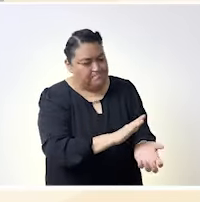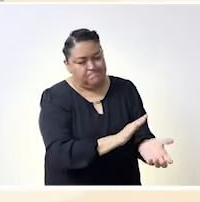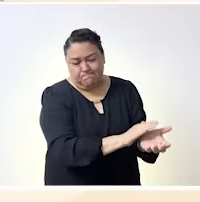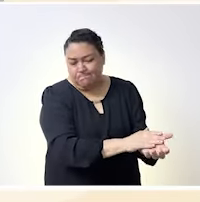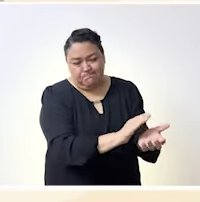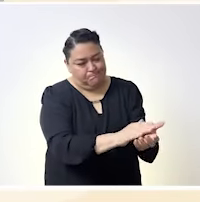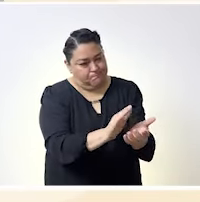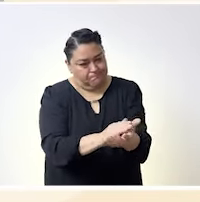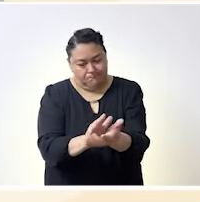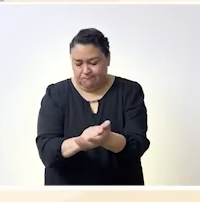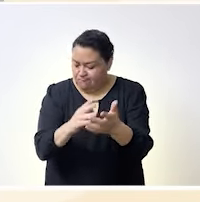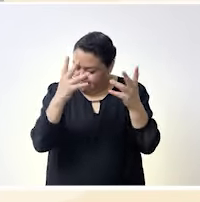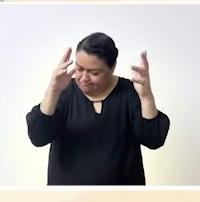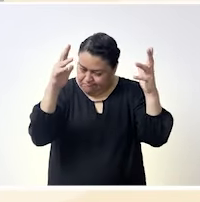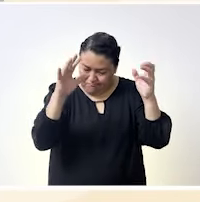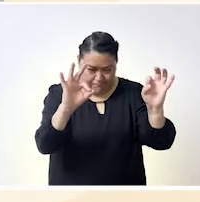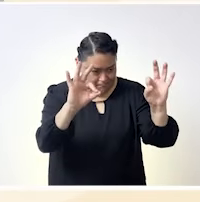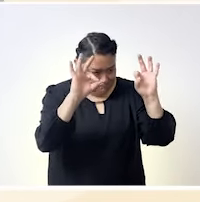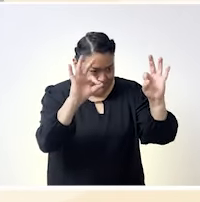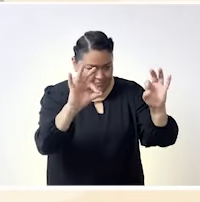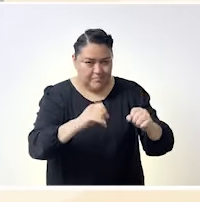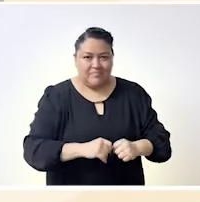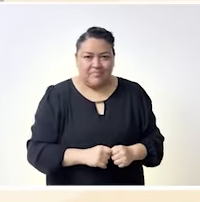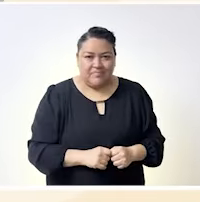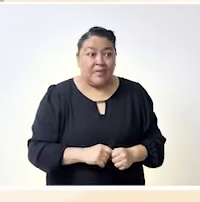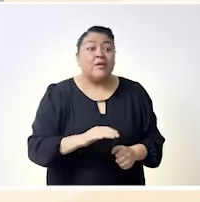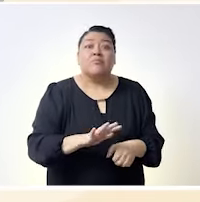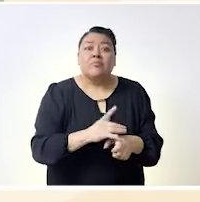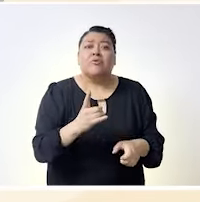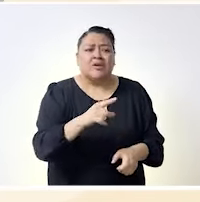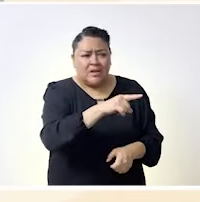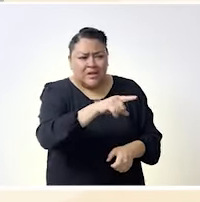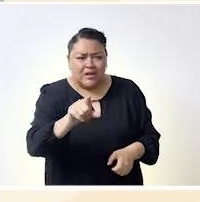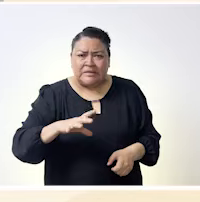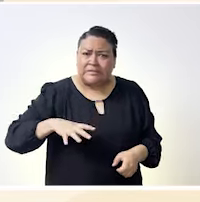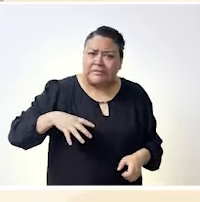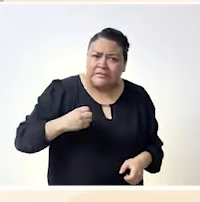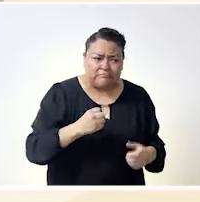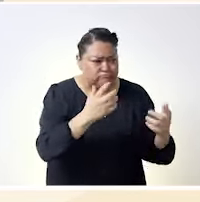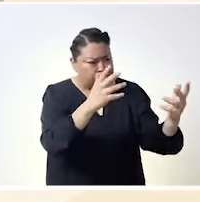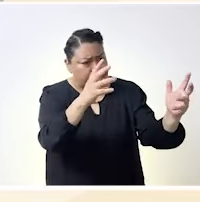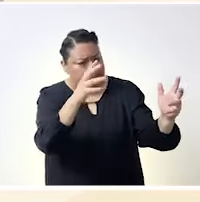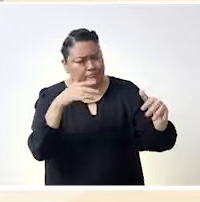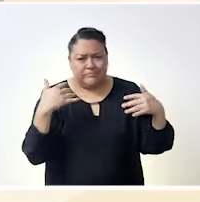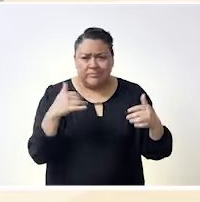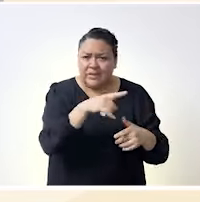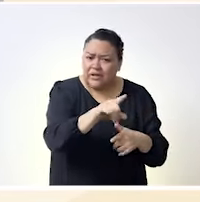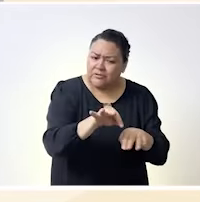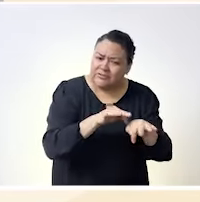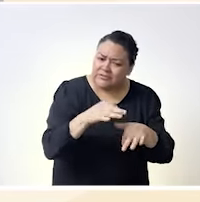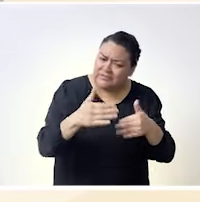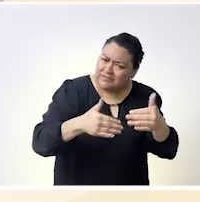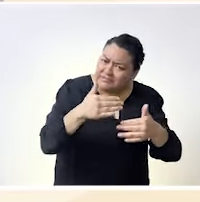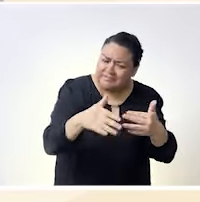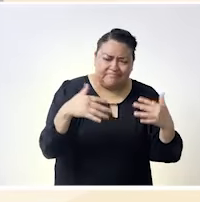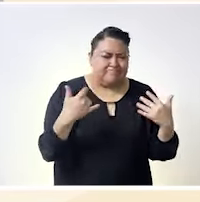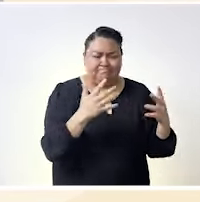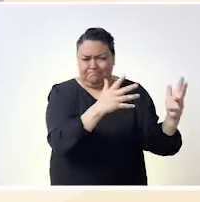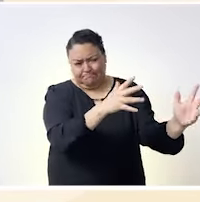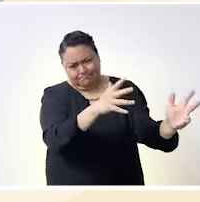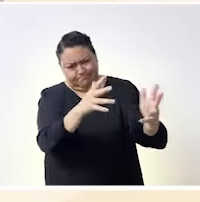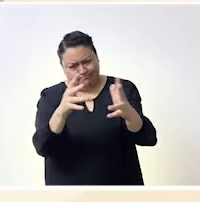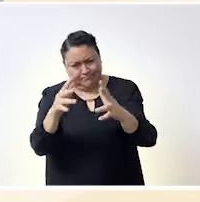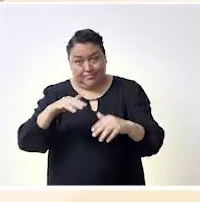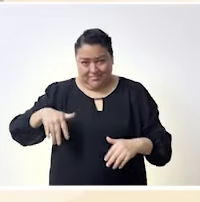ahora aquí de todo este trabajo y este pues toda esta labor que se ha hecho ¿no? ya lo